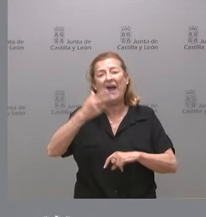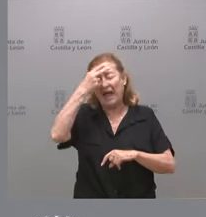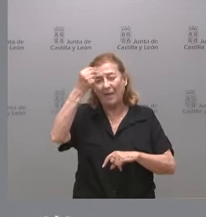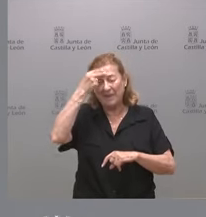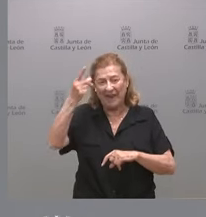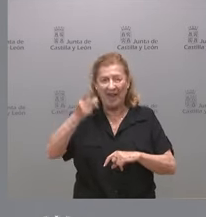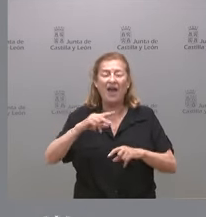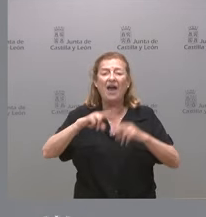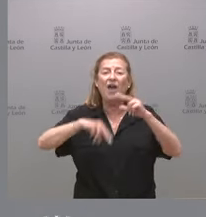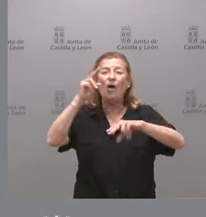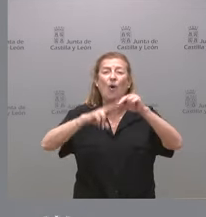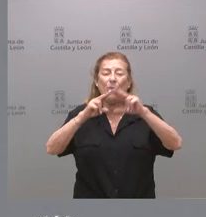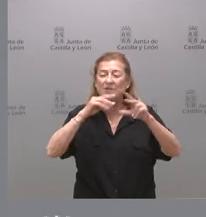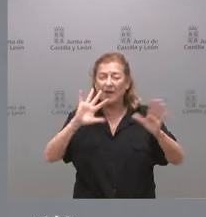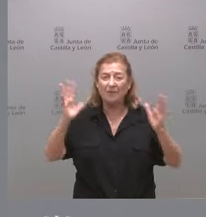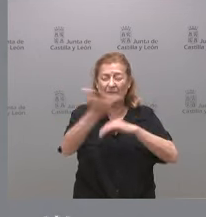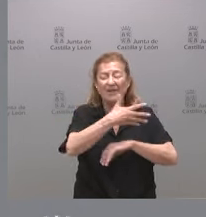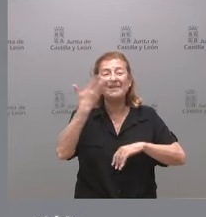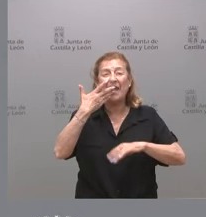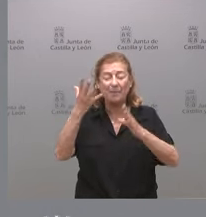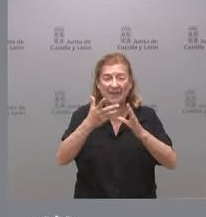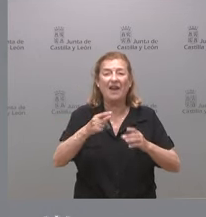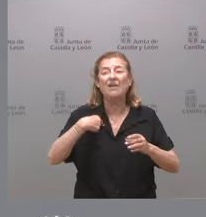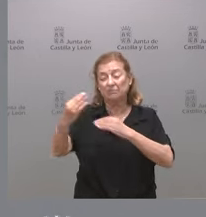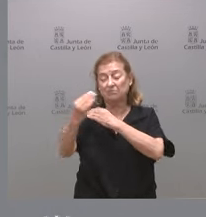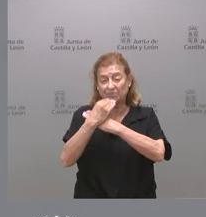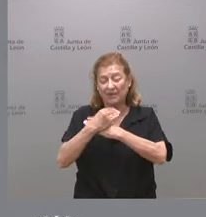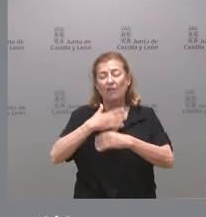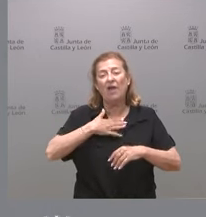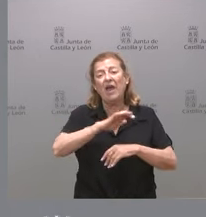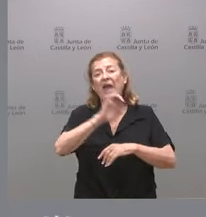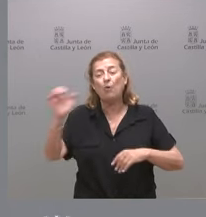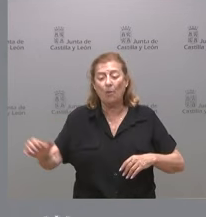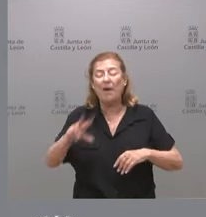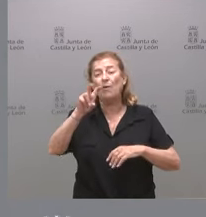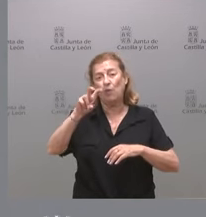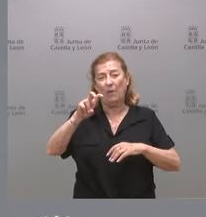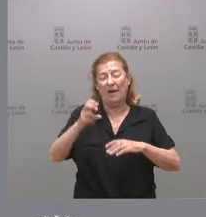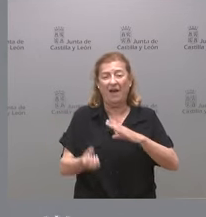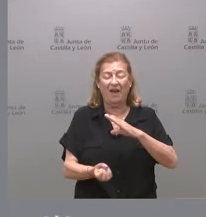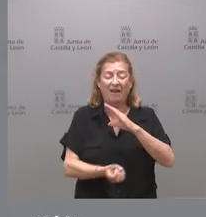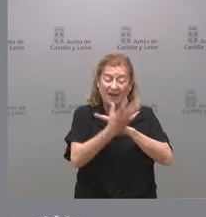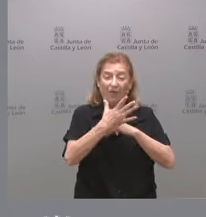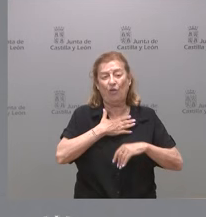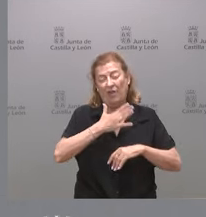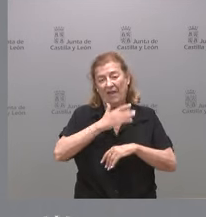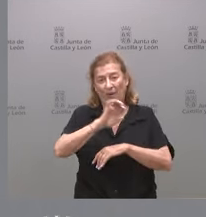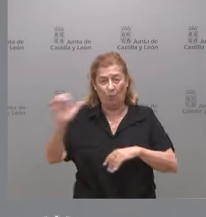la envolvente térmica, se financian con fondos europeos de la nueva generación de la Unión Europea.